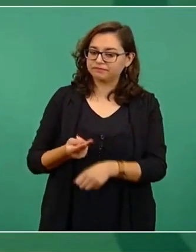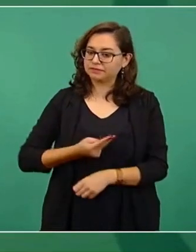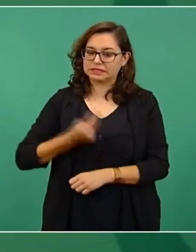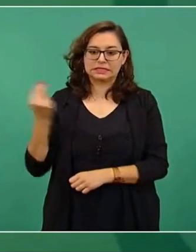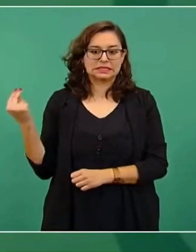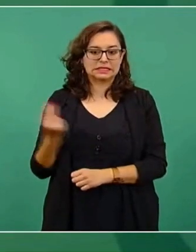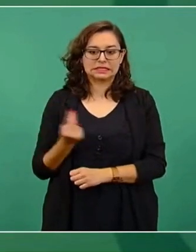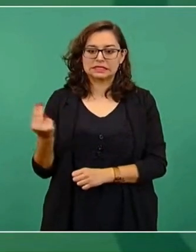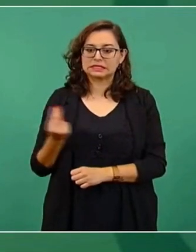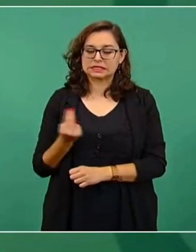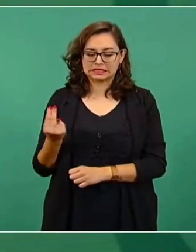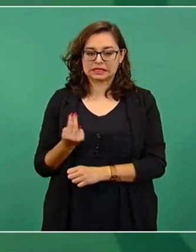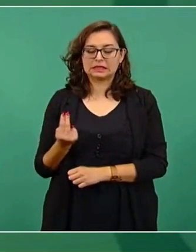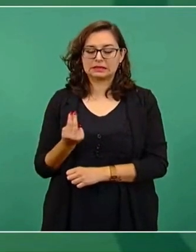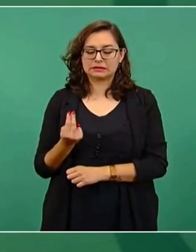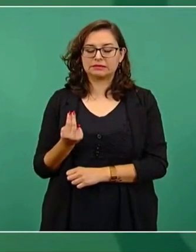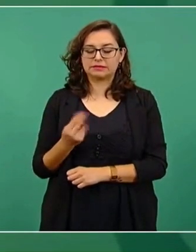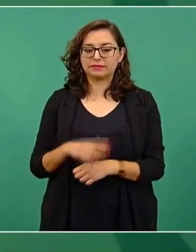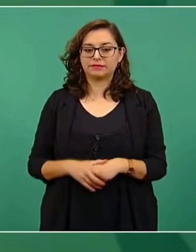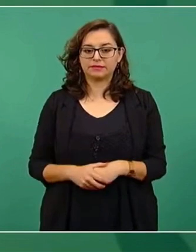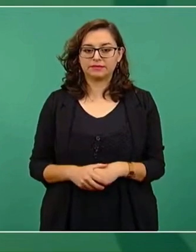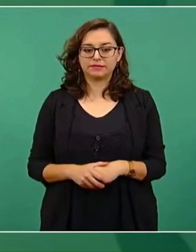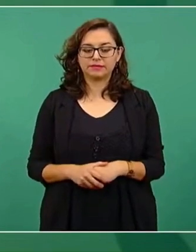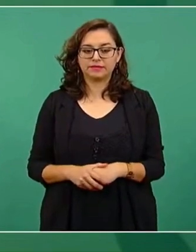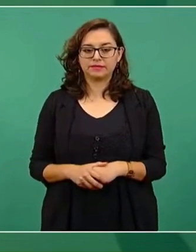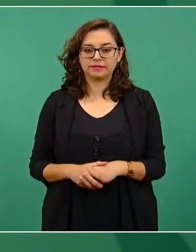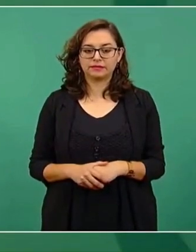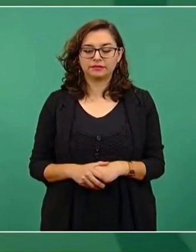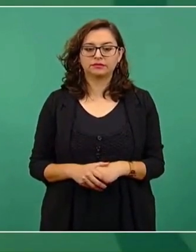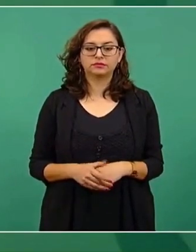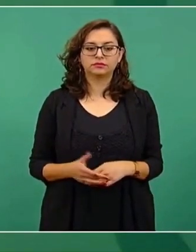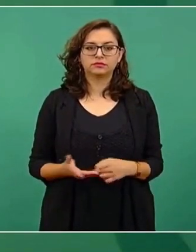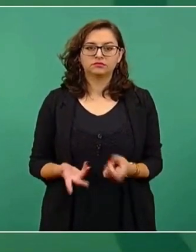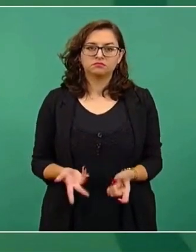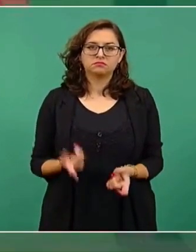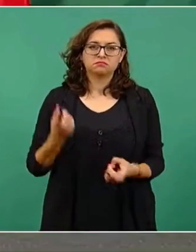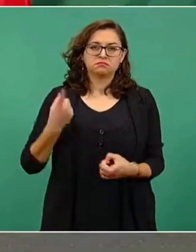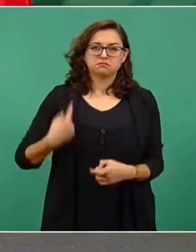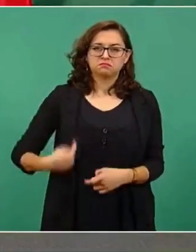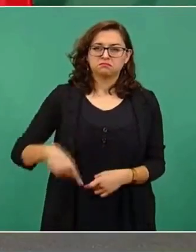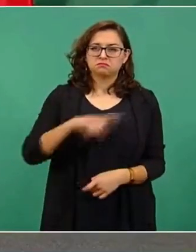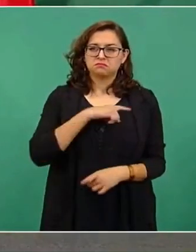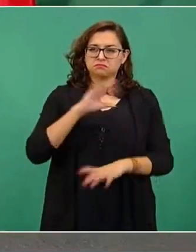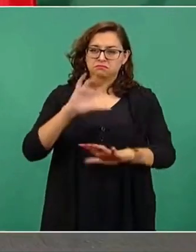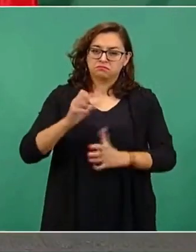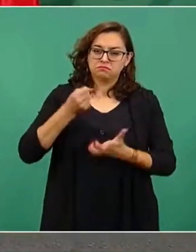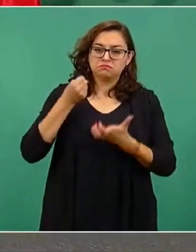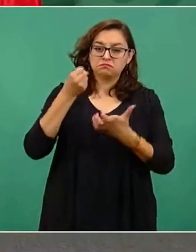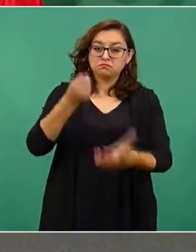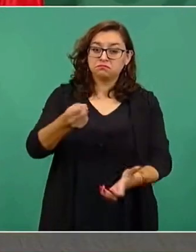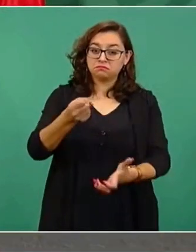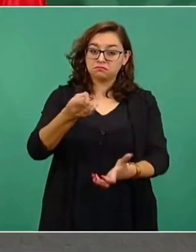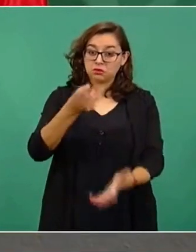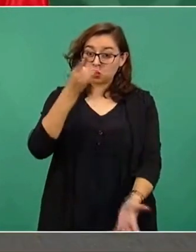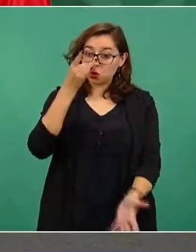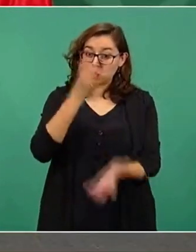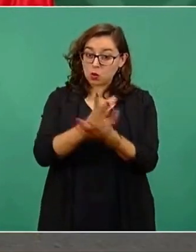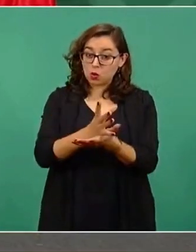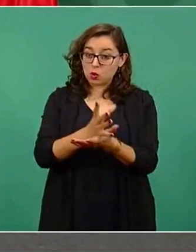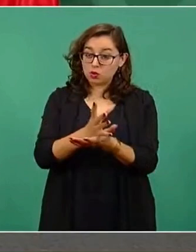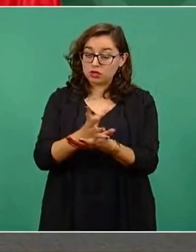y estamos invirtiendo para eso, sólo para el